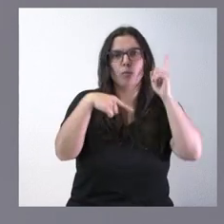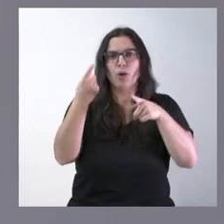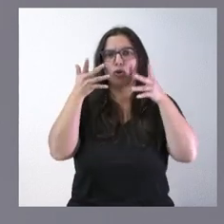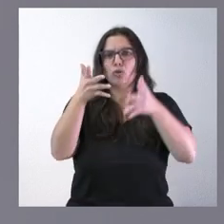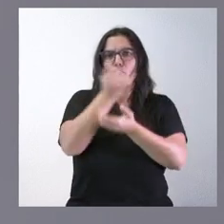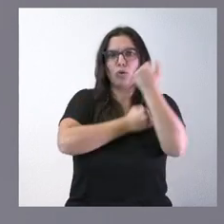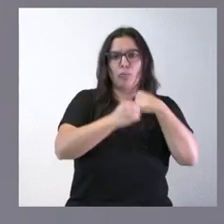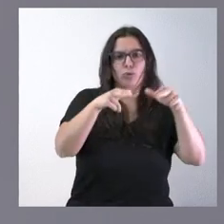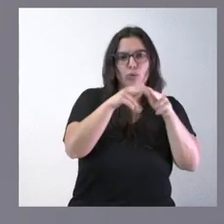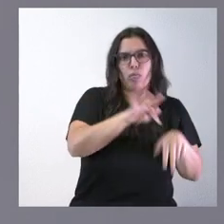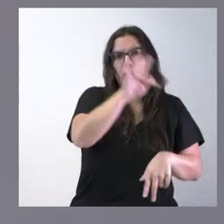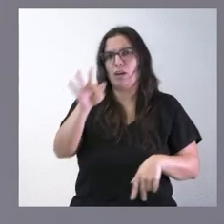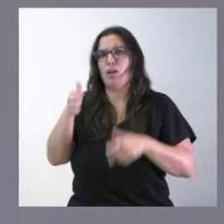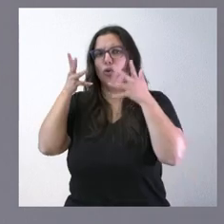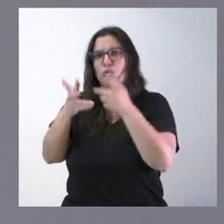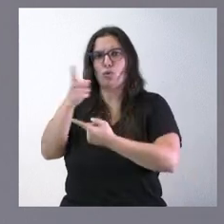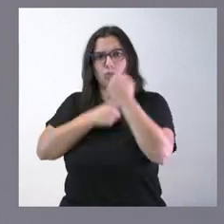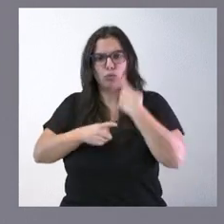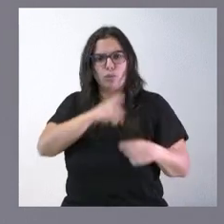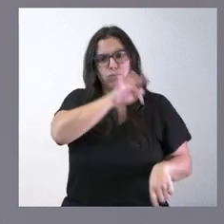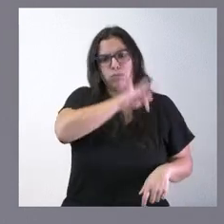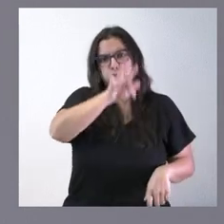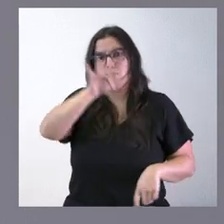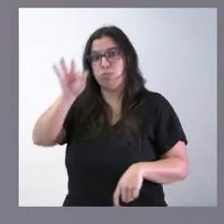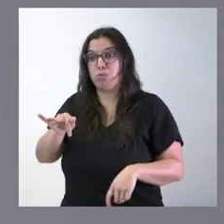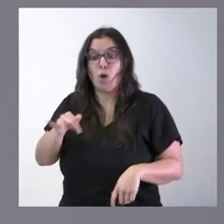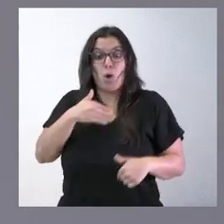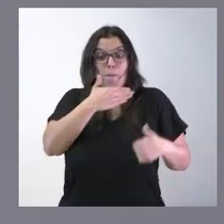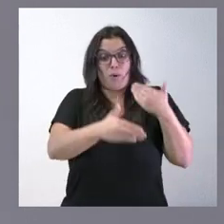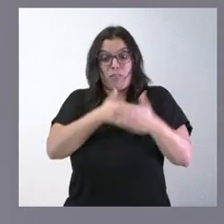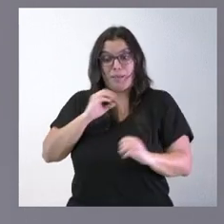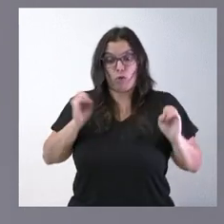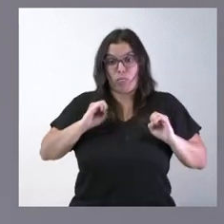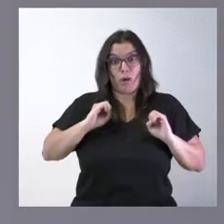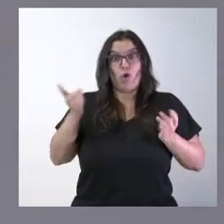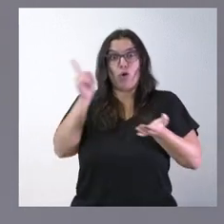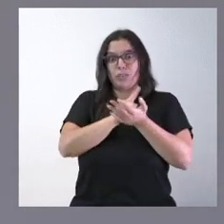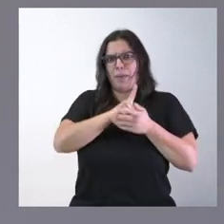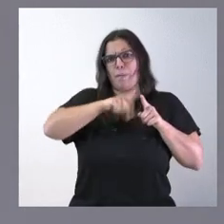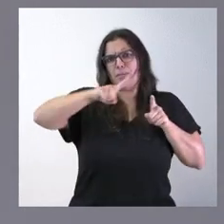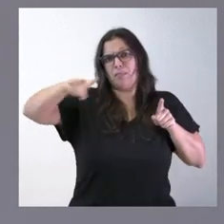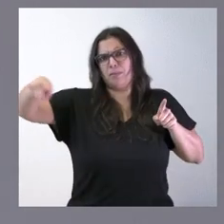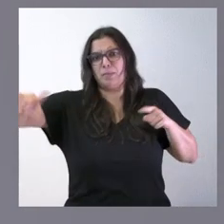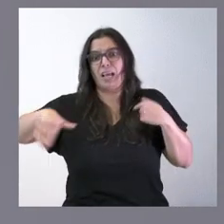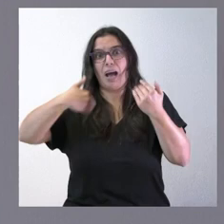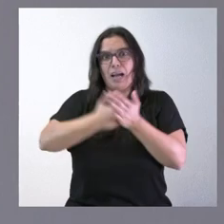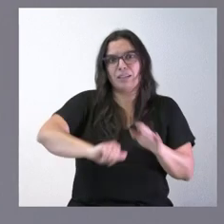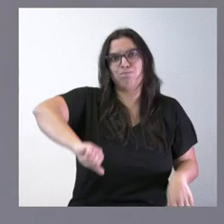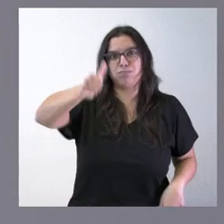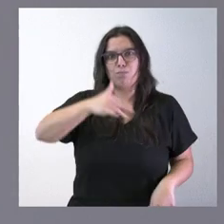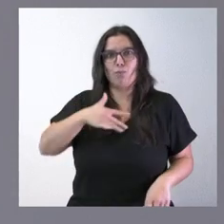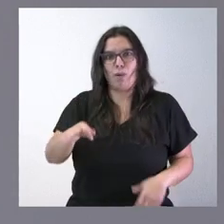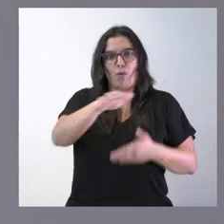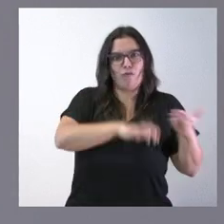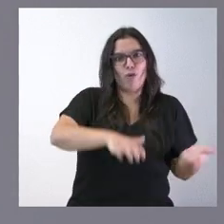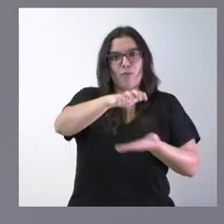bien iniciar el trámite ahora de todo este procedimiento llevaría muchos meses para que estos órganos pudieran establecer informes